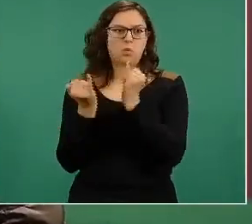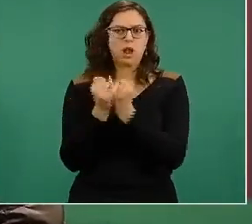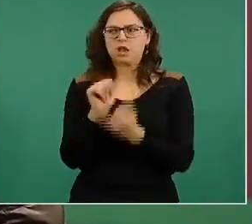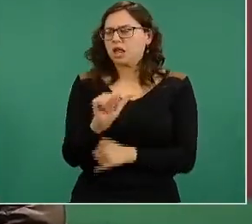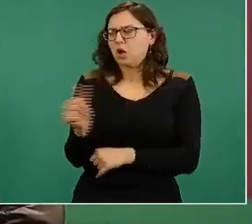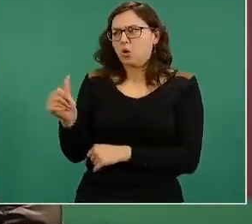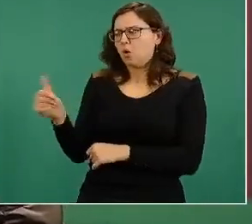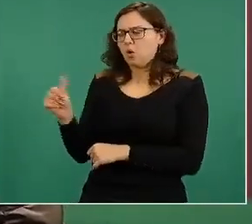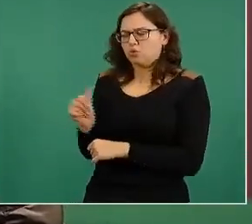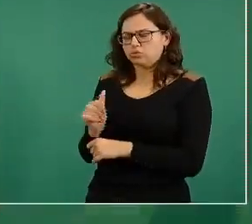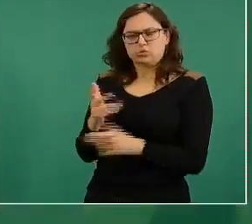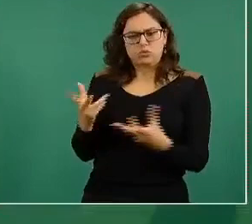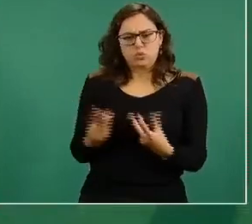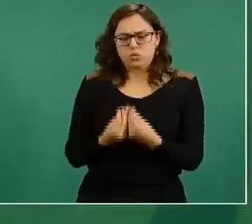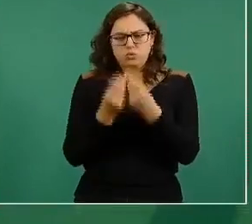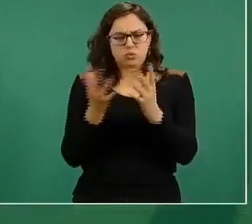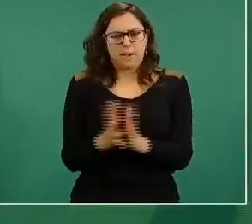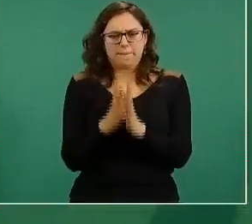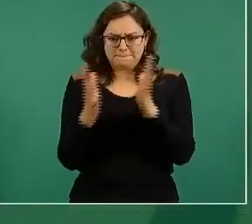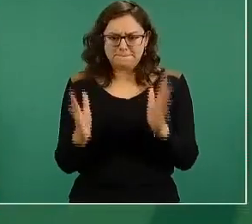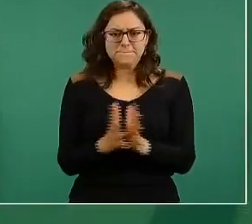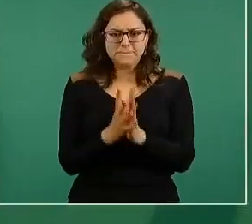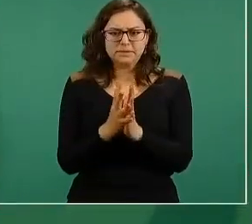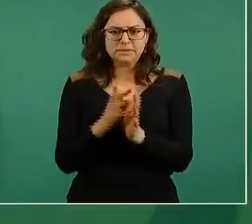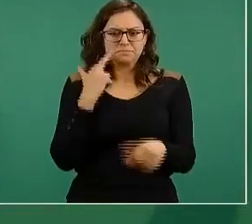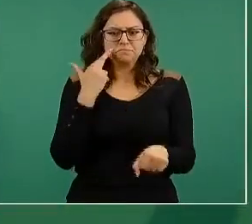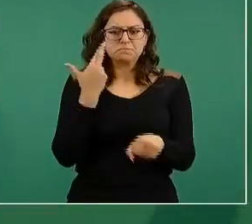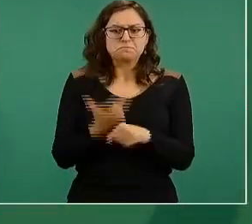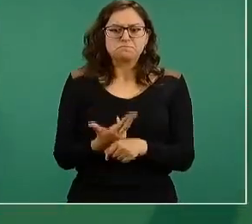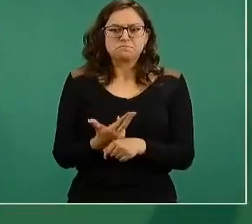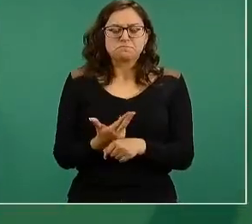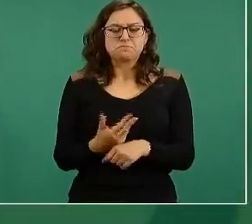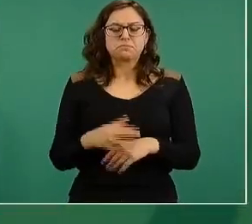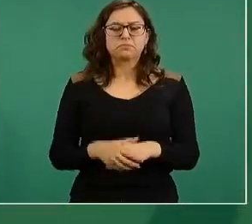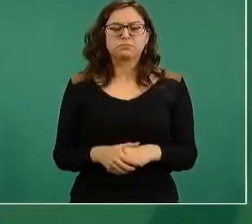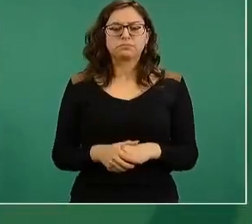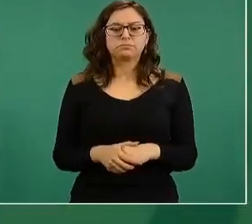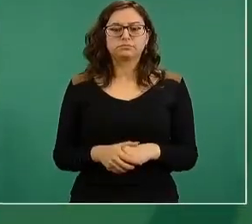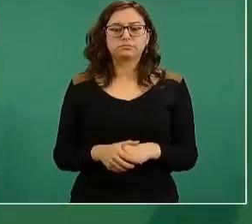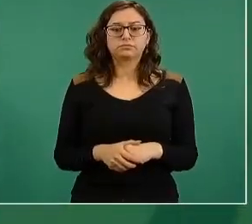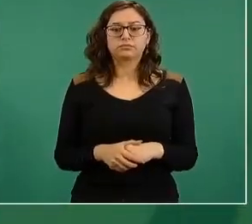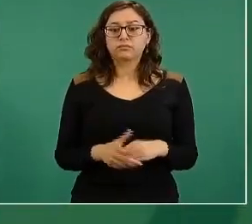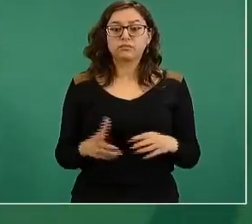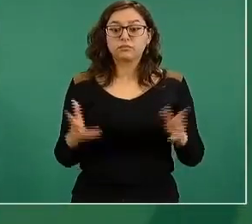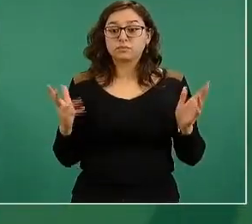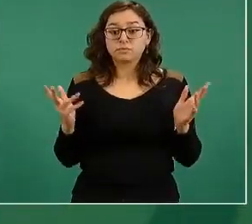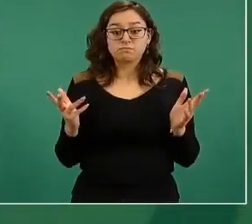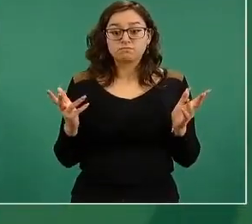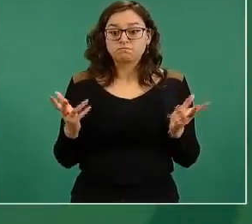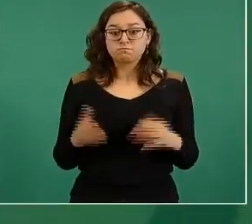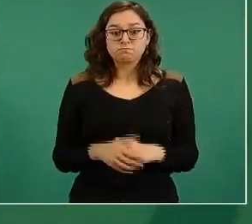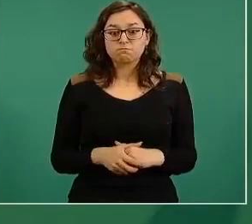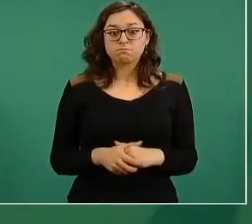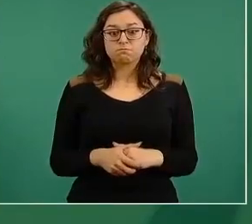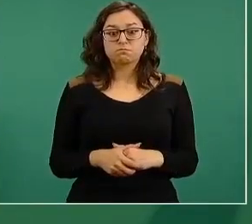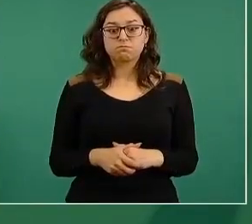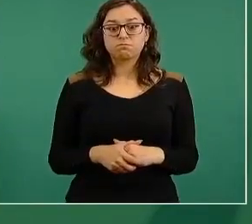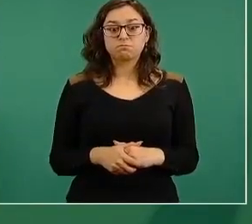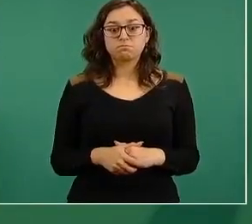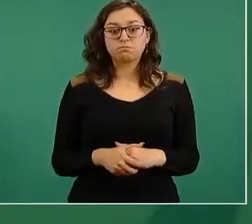que está participando en ese operativo y pues no